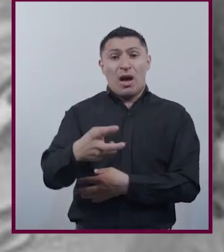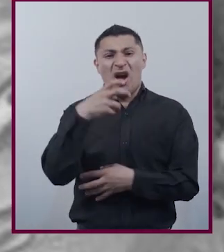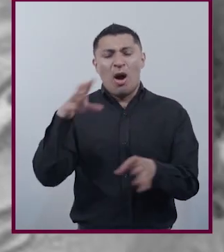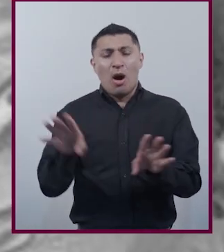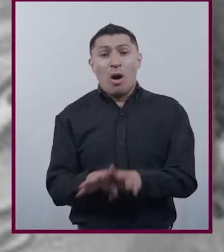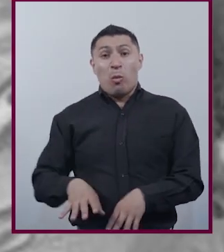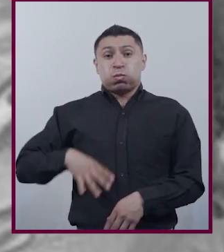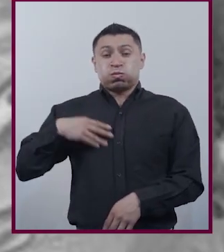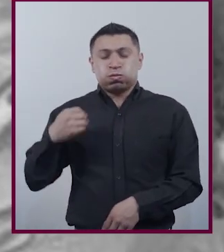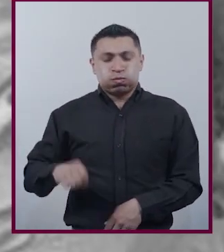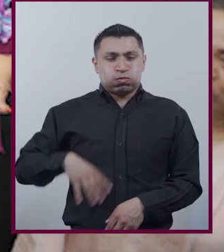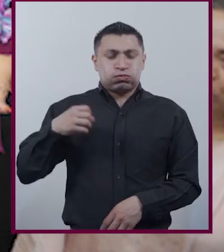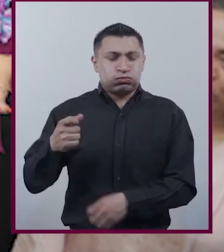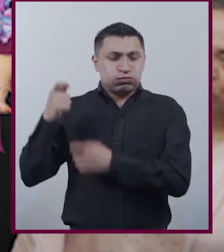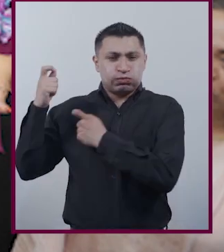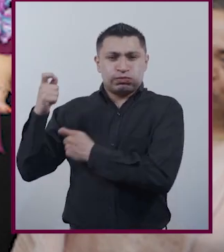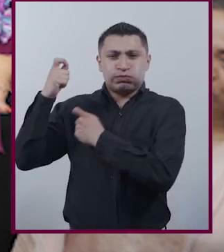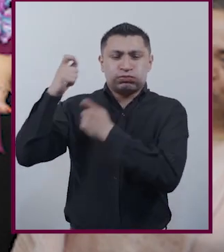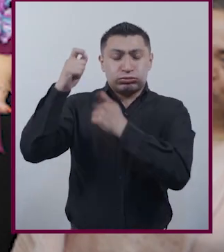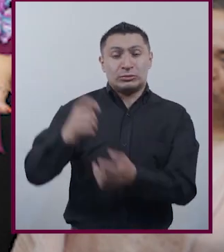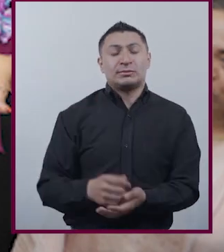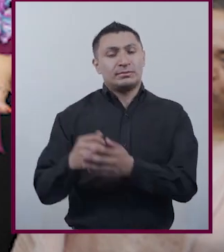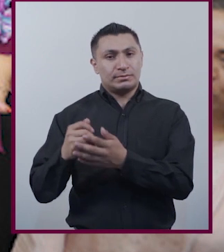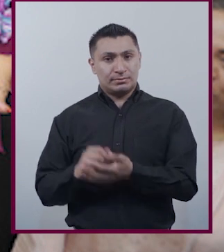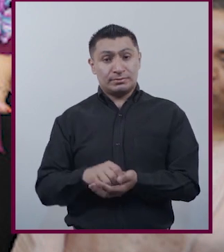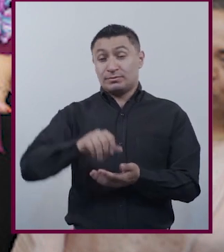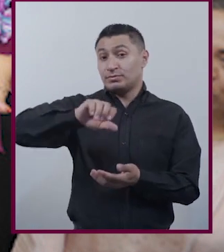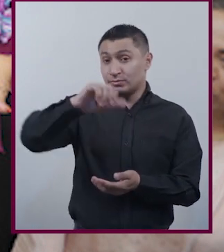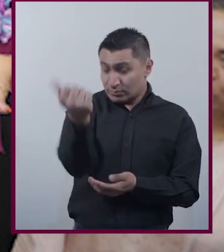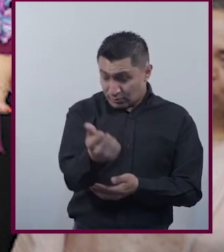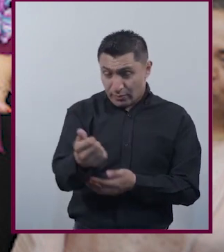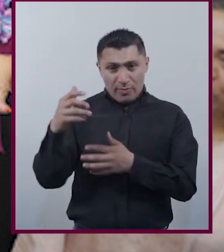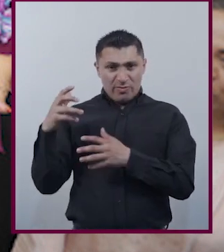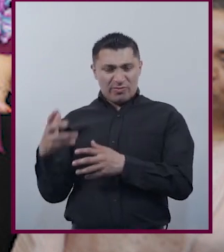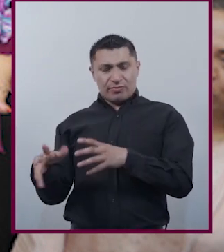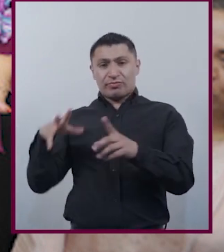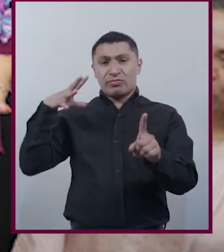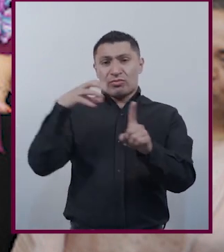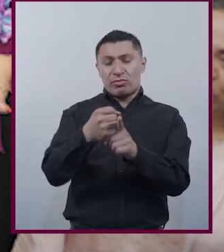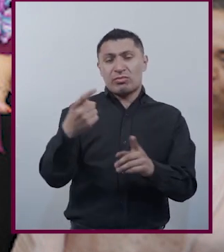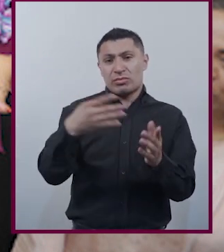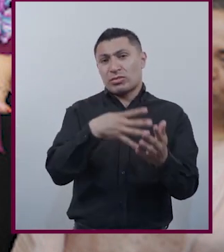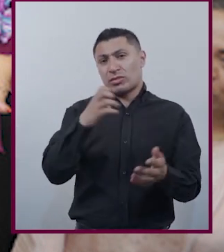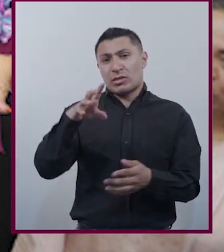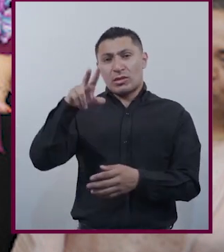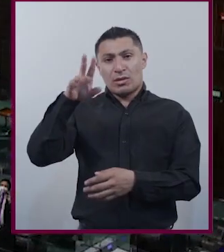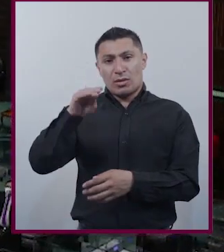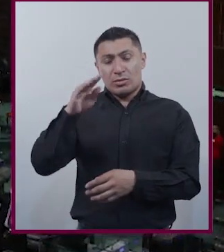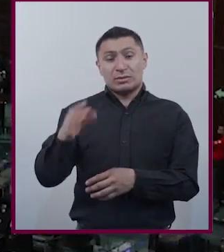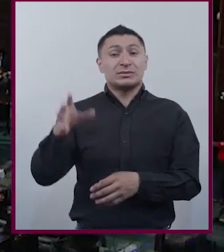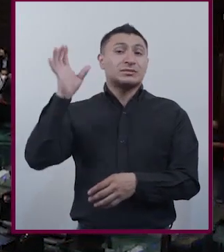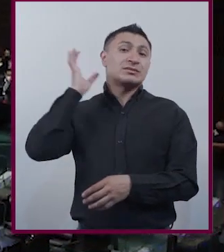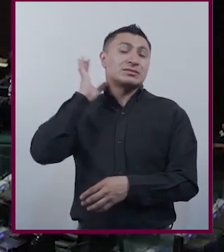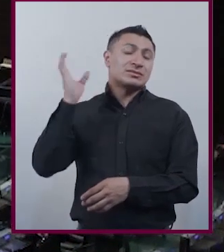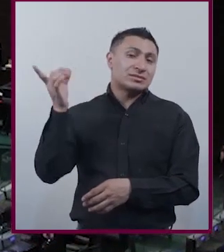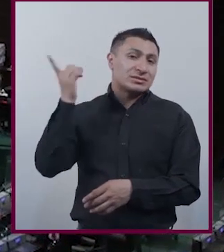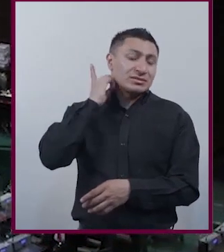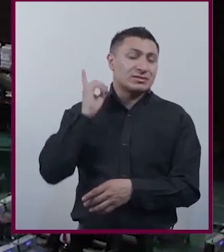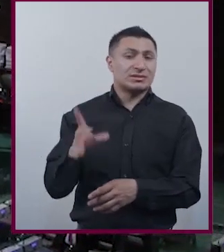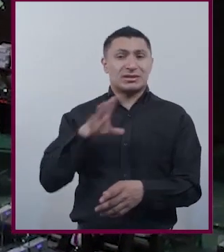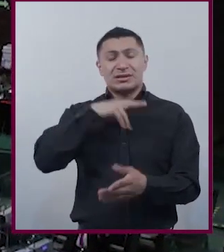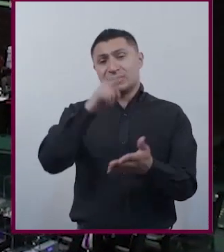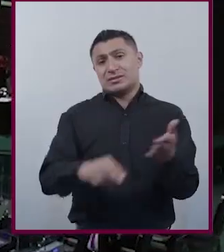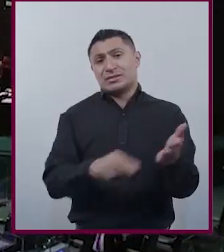fuerte lucha sindical Otra conquista, pero ya de los años 90, es que la Cámara de Diputados aprobó una